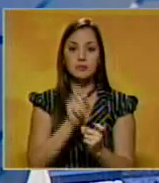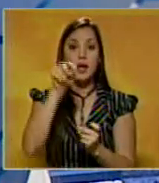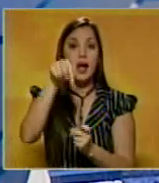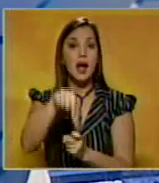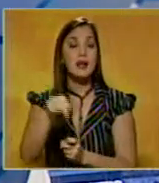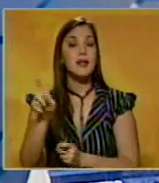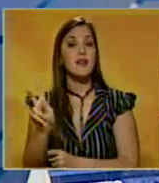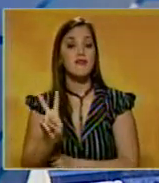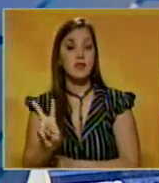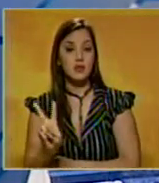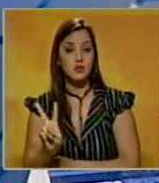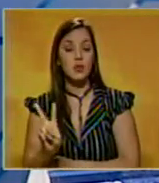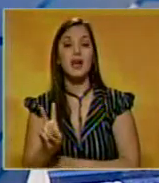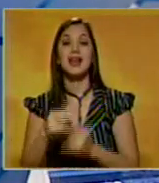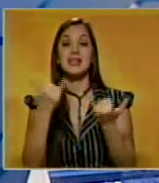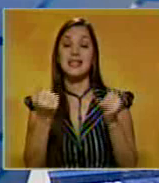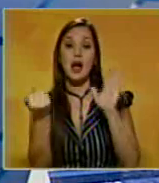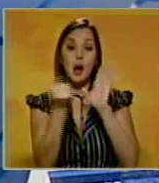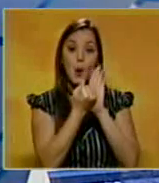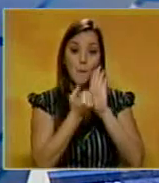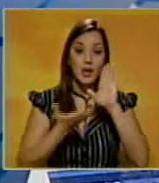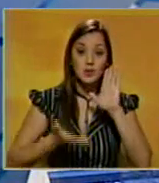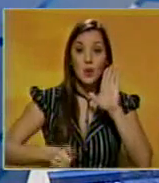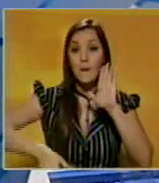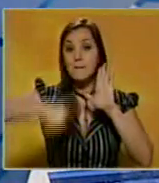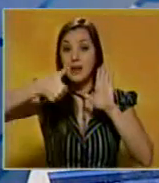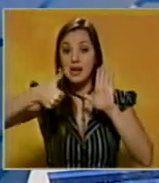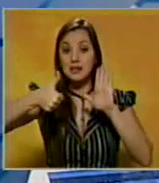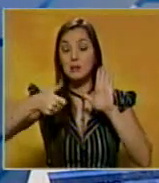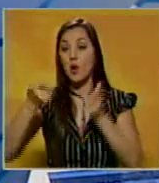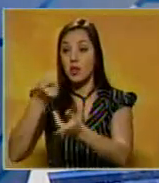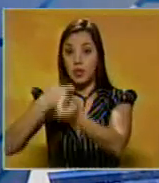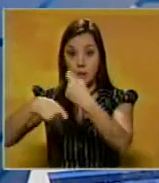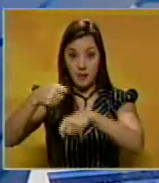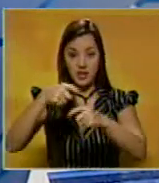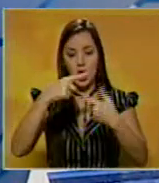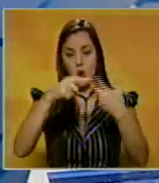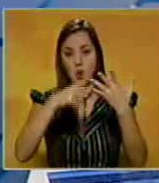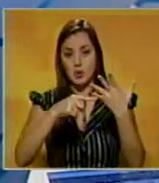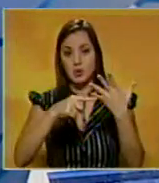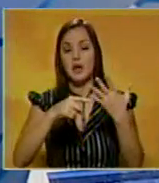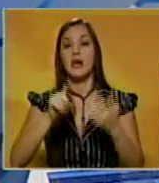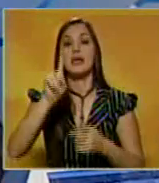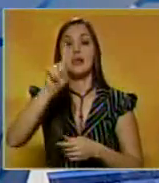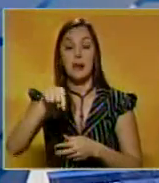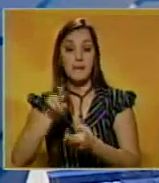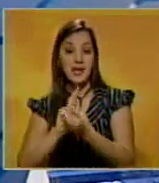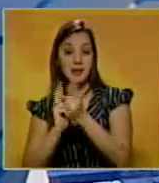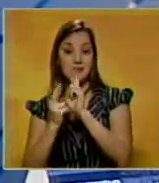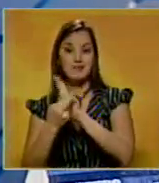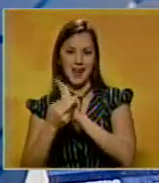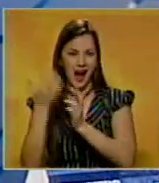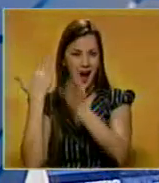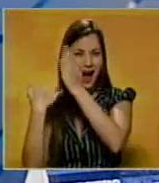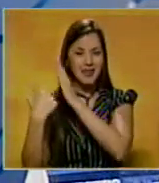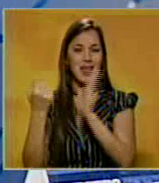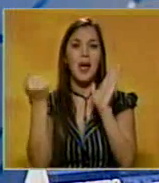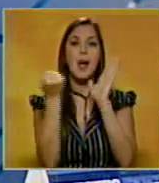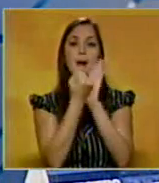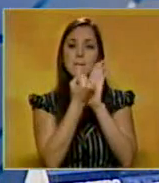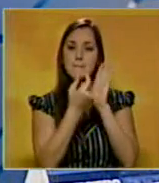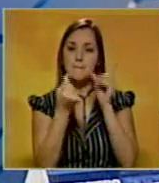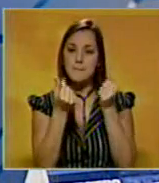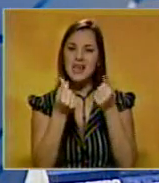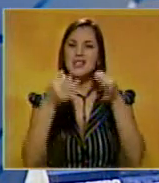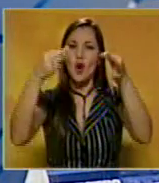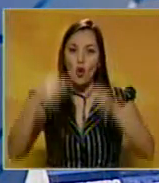Se crea un nuevo precio máximo de venta al público y se reforza o se reforma el llamado precio justo. El anuncio